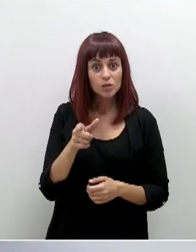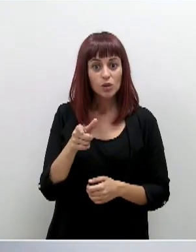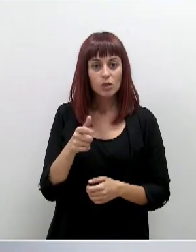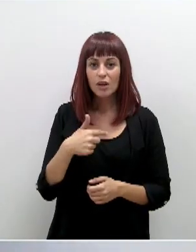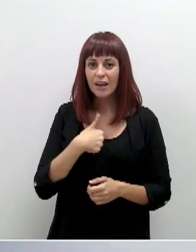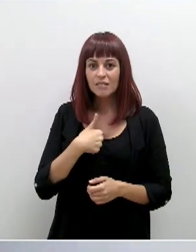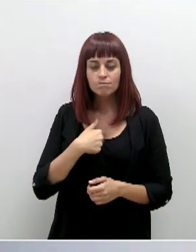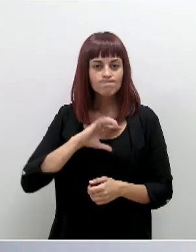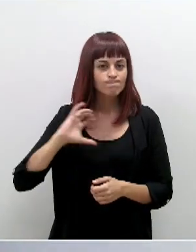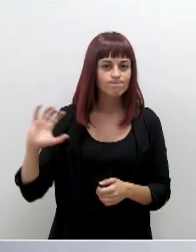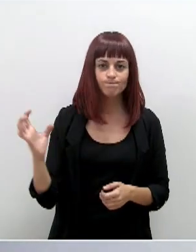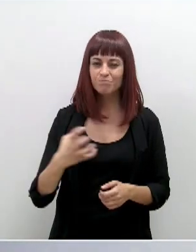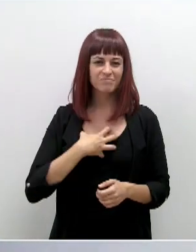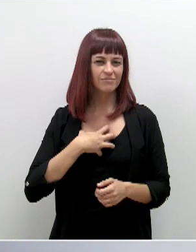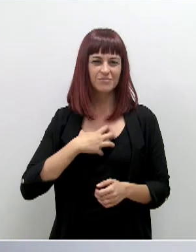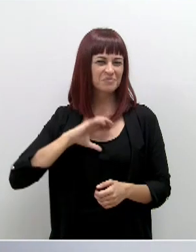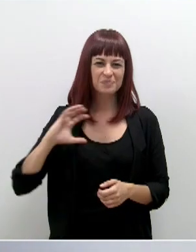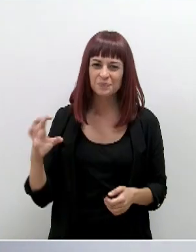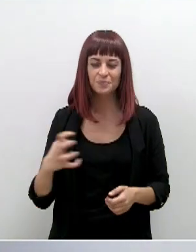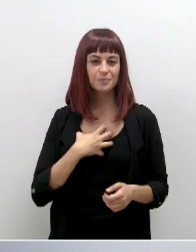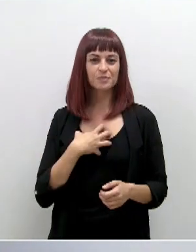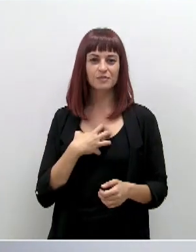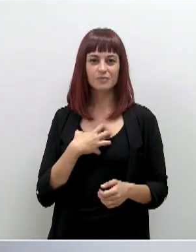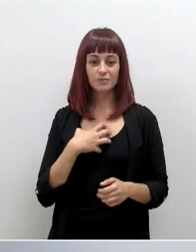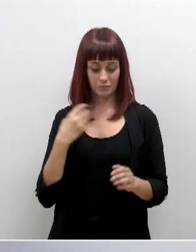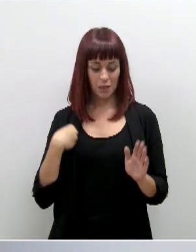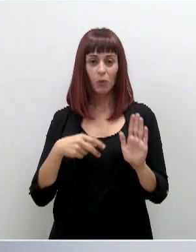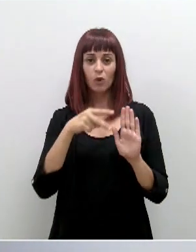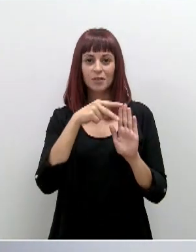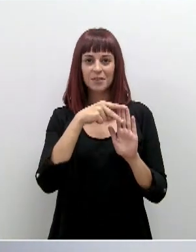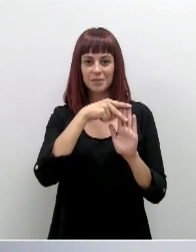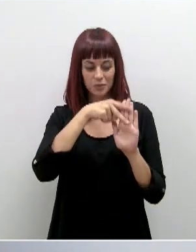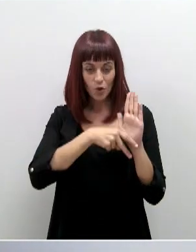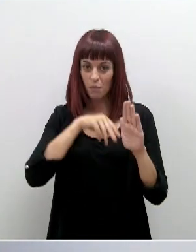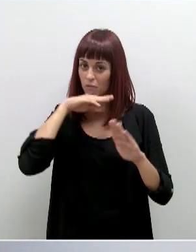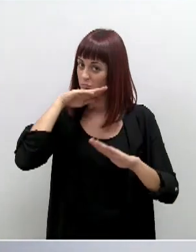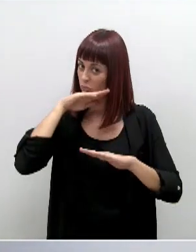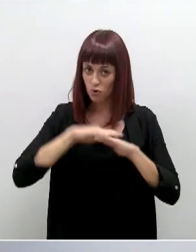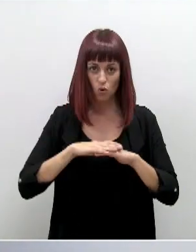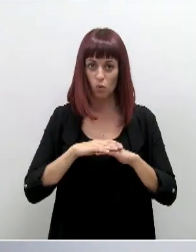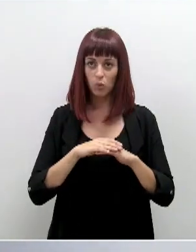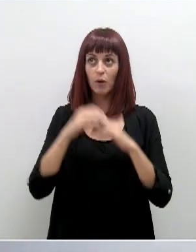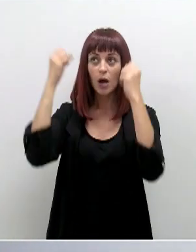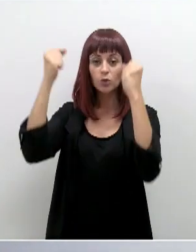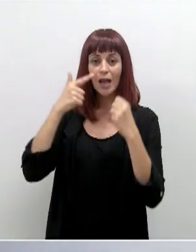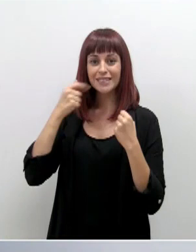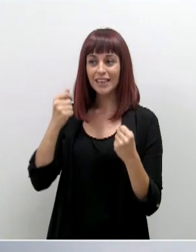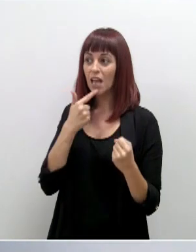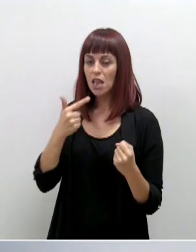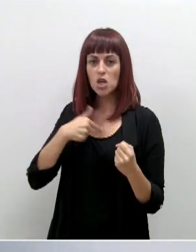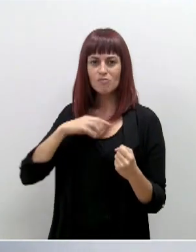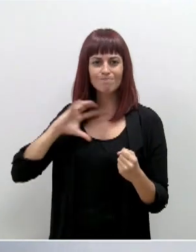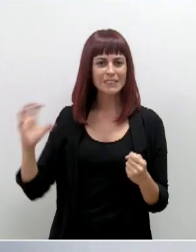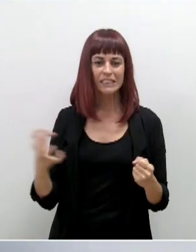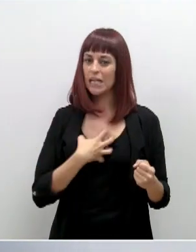incapaz, incapaz de incumplir cualquier norma que impongan las autoridades sanitarias y